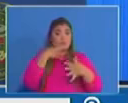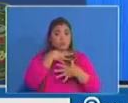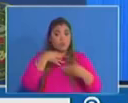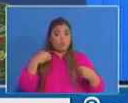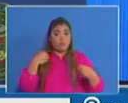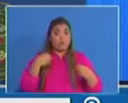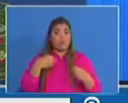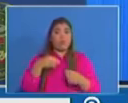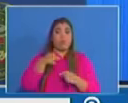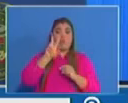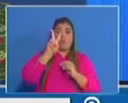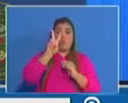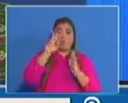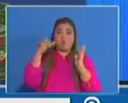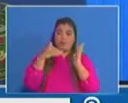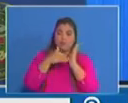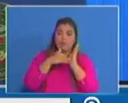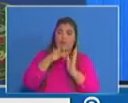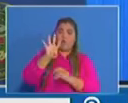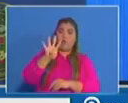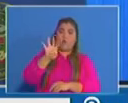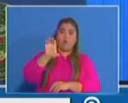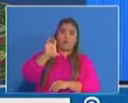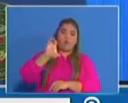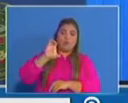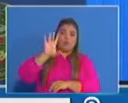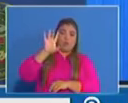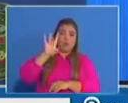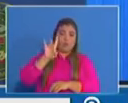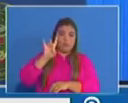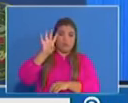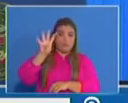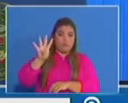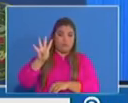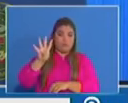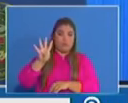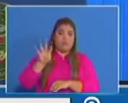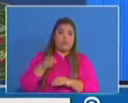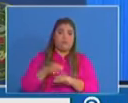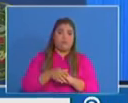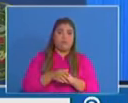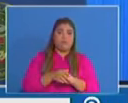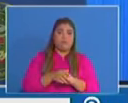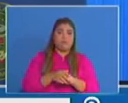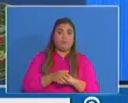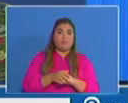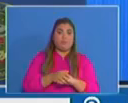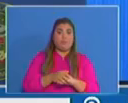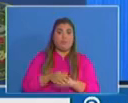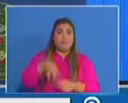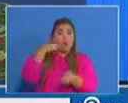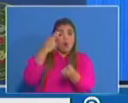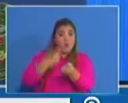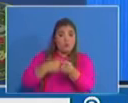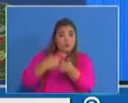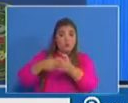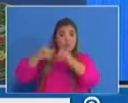2.484. Del total de hospitalizados, tenemos